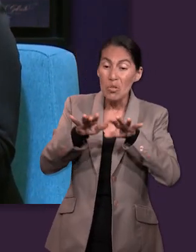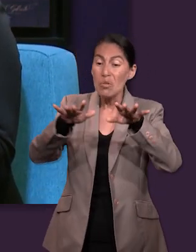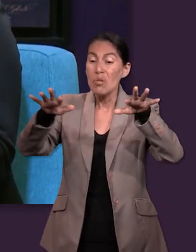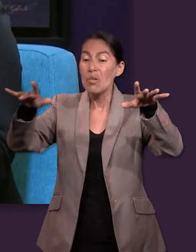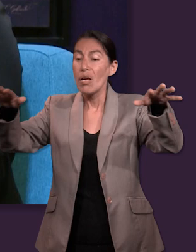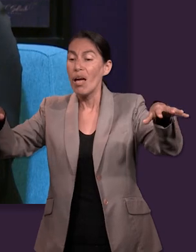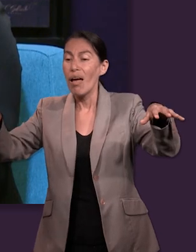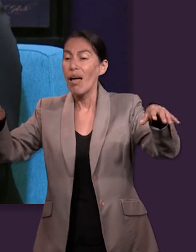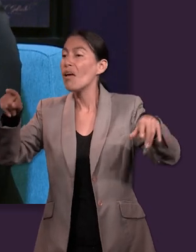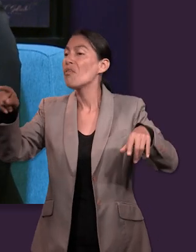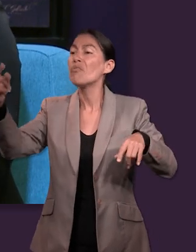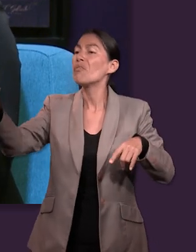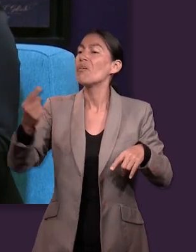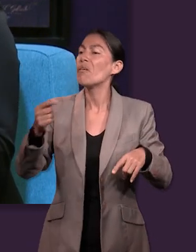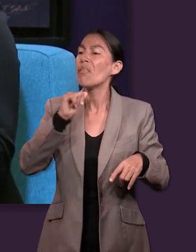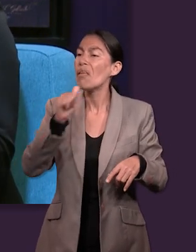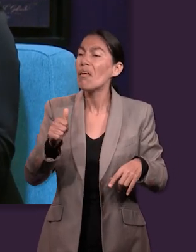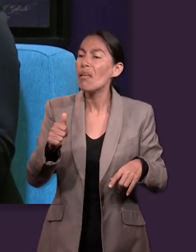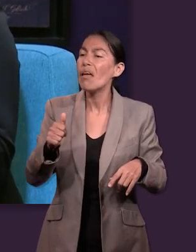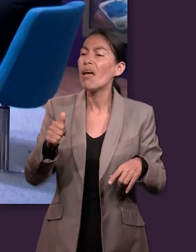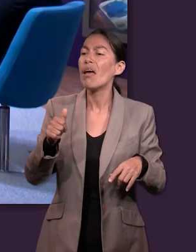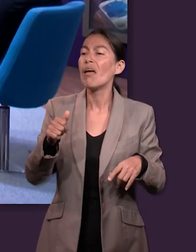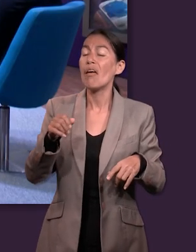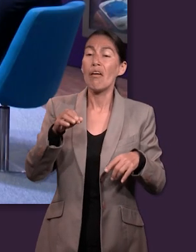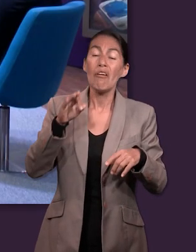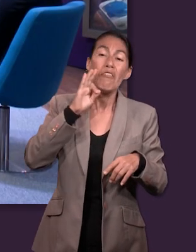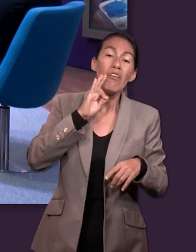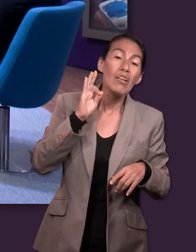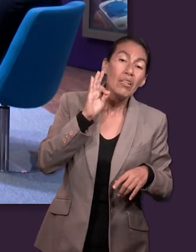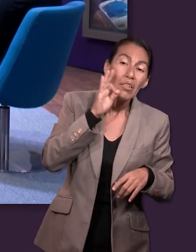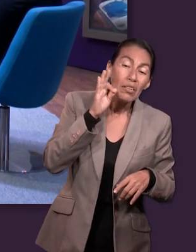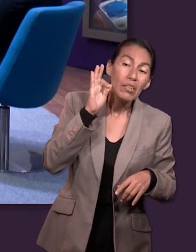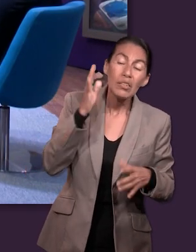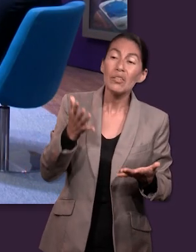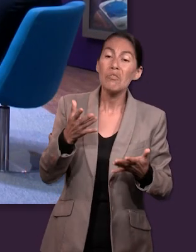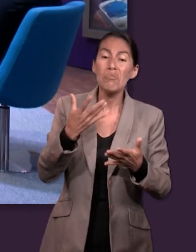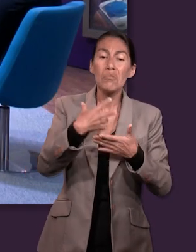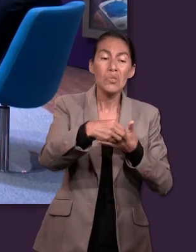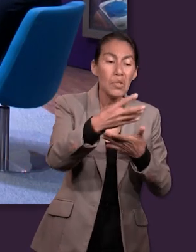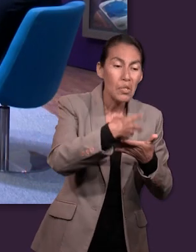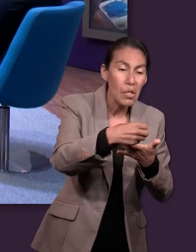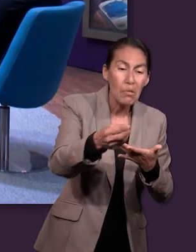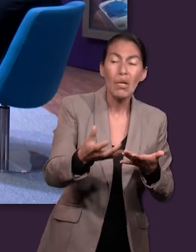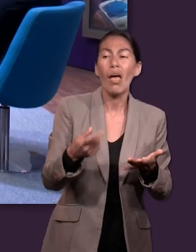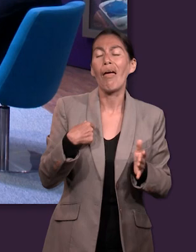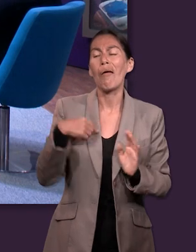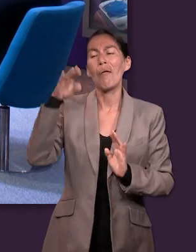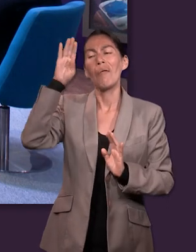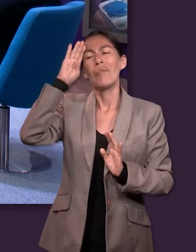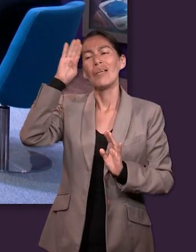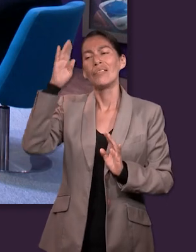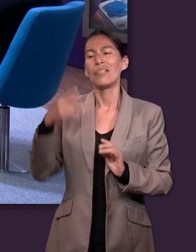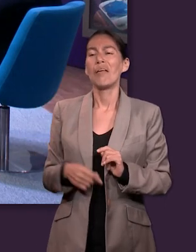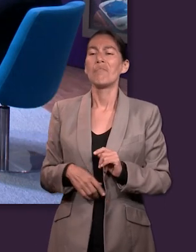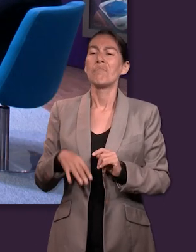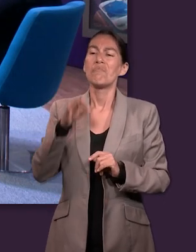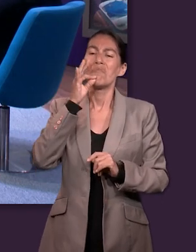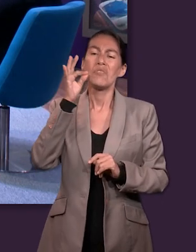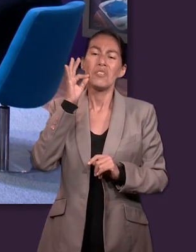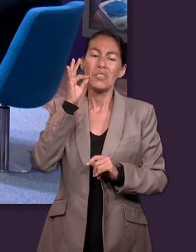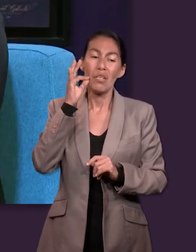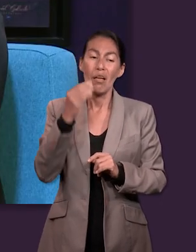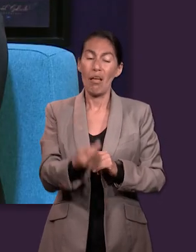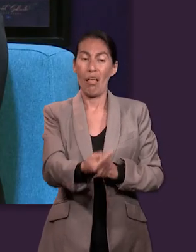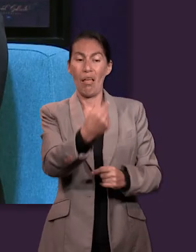desbandaba y tú no llegabas en el plazo indicado y que los filisteos se iban y se marchaban,